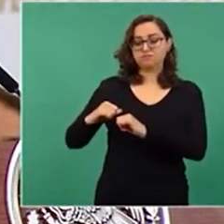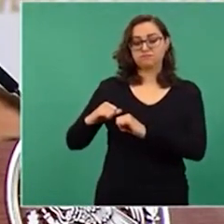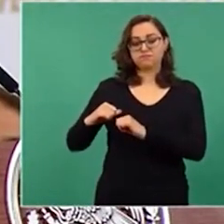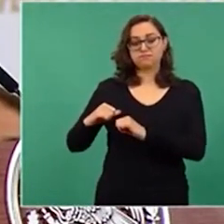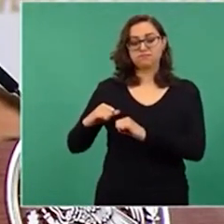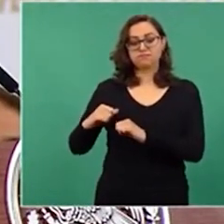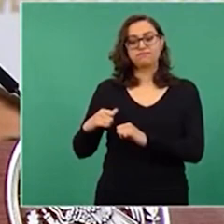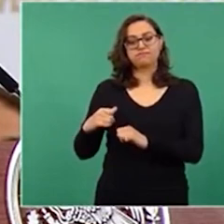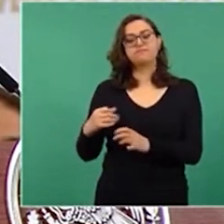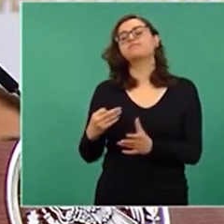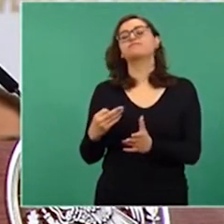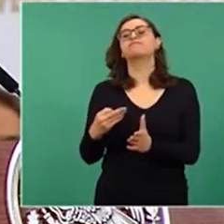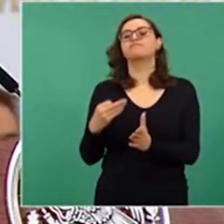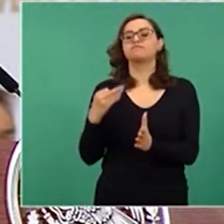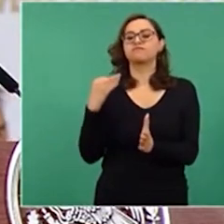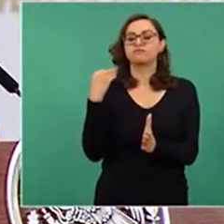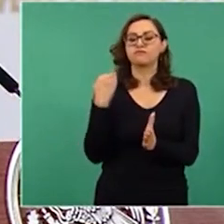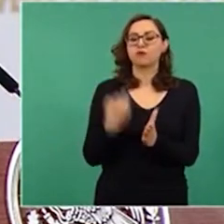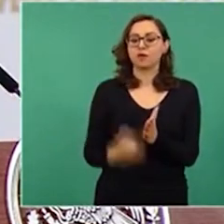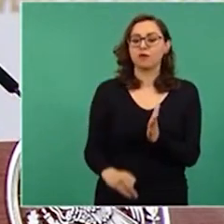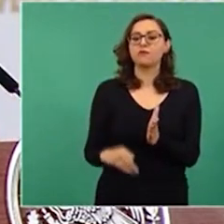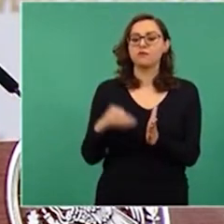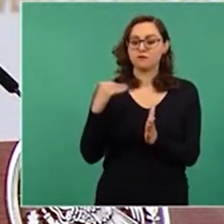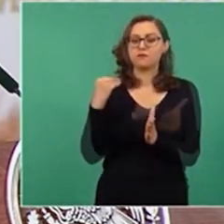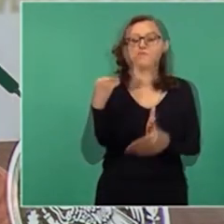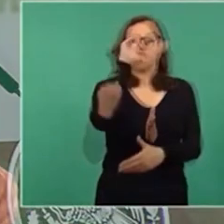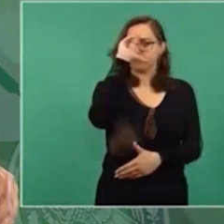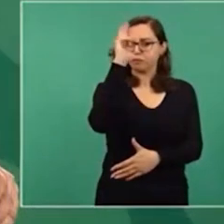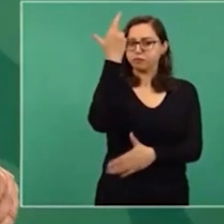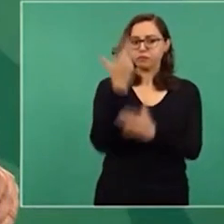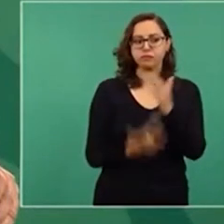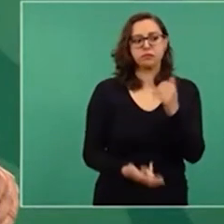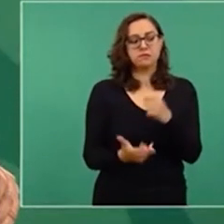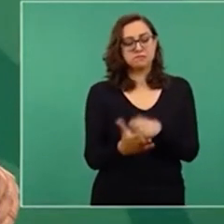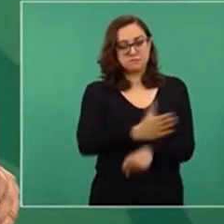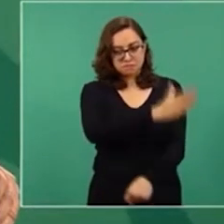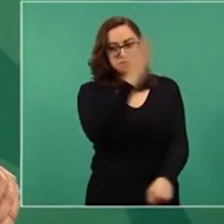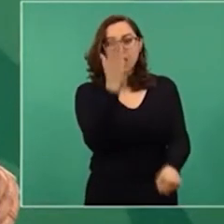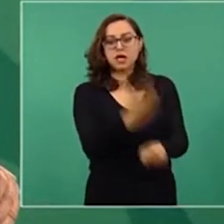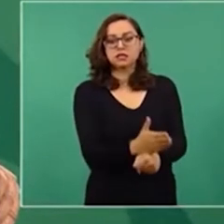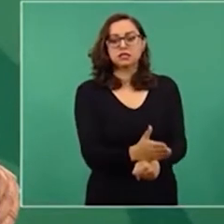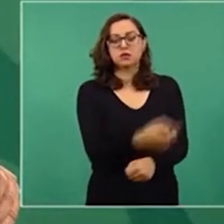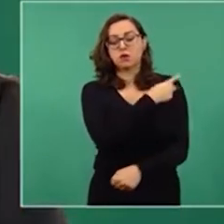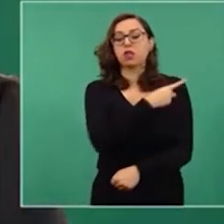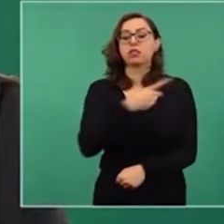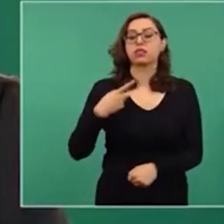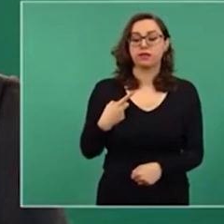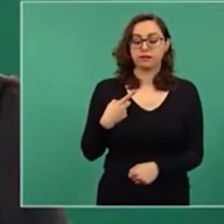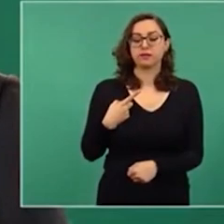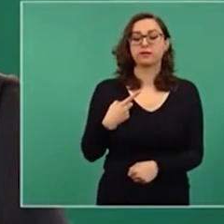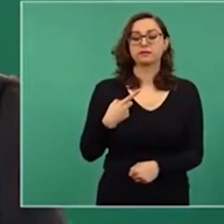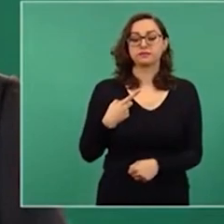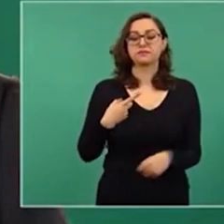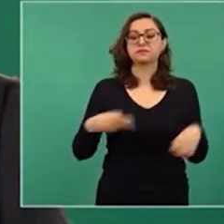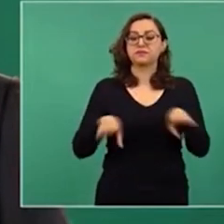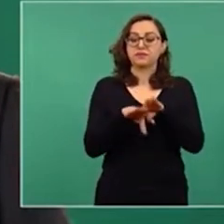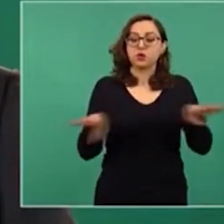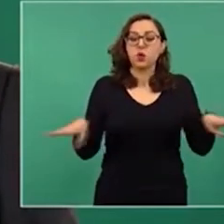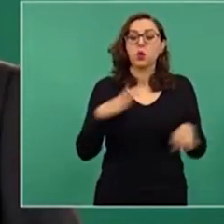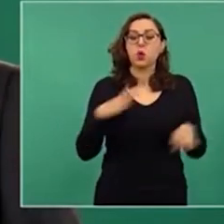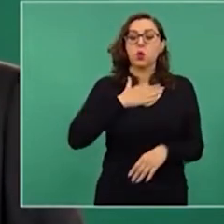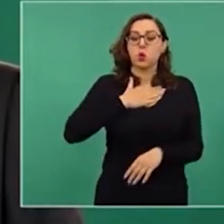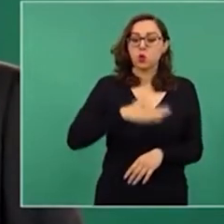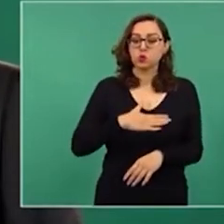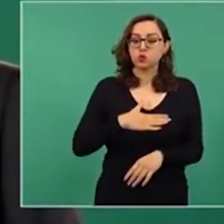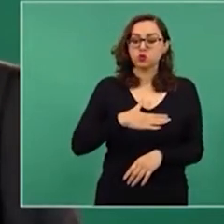castigue por igual y que no esté la justicia al